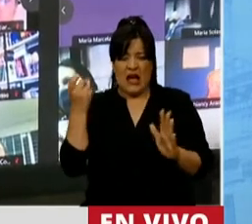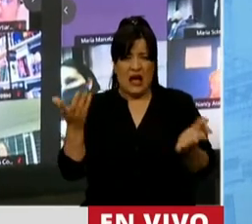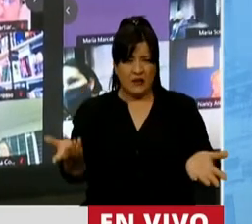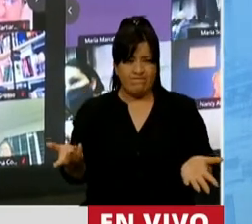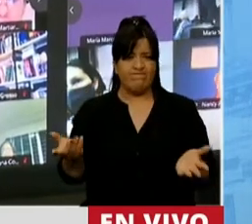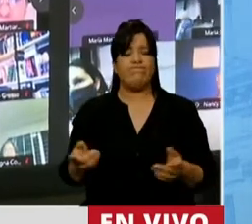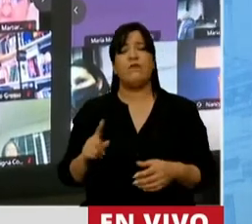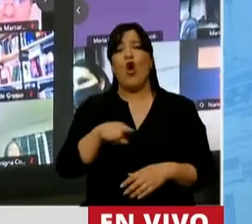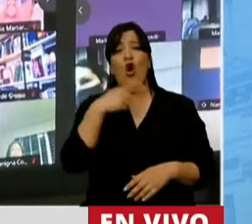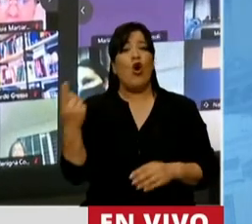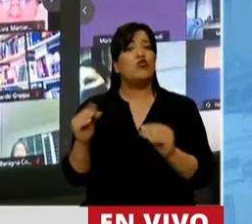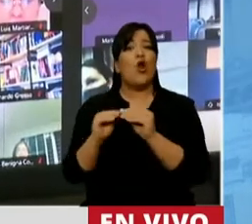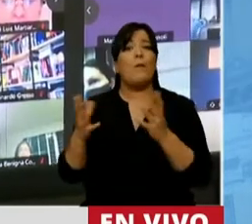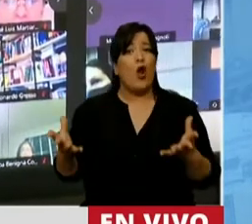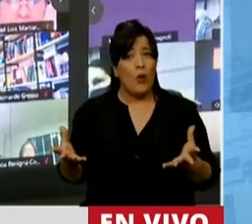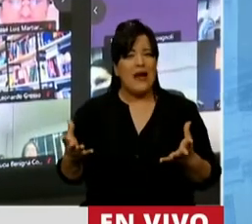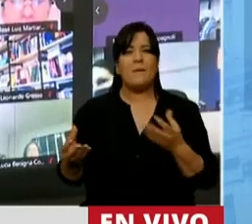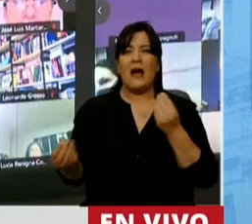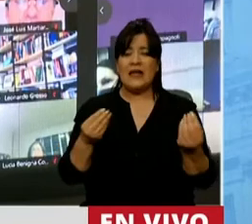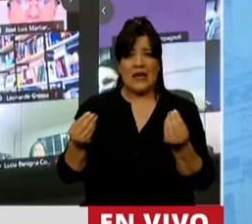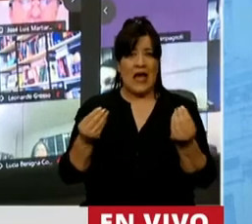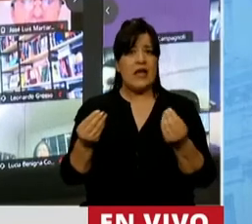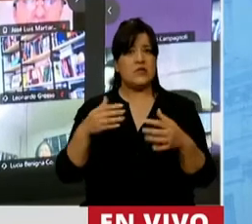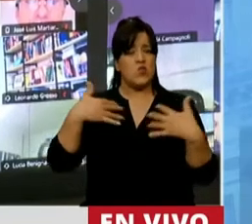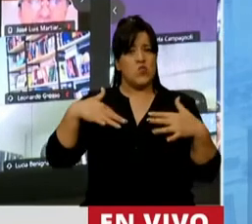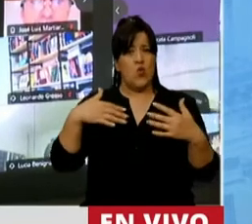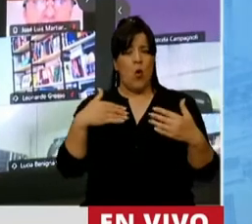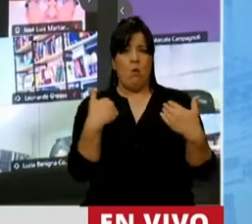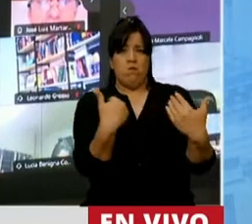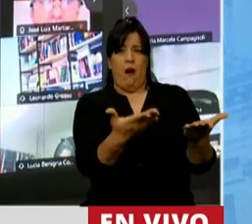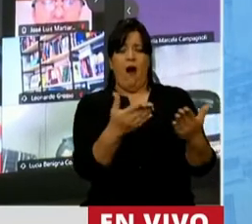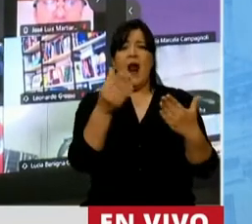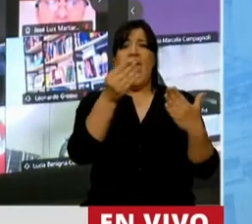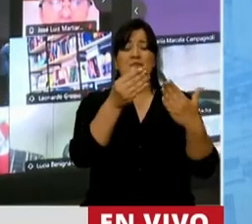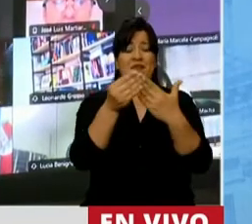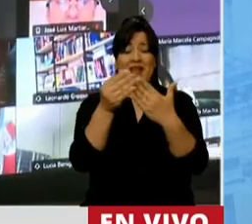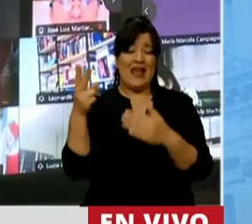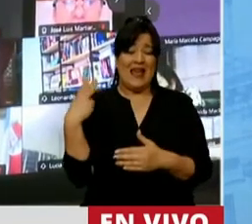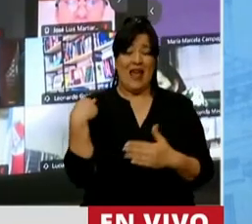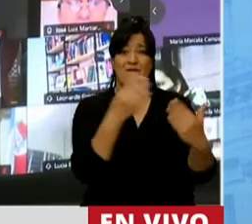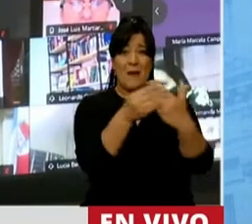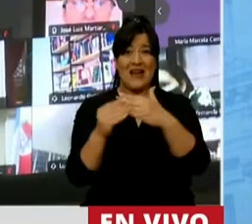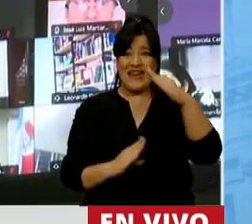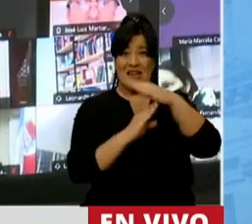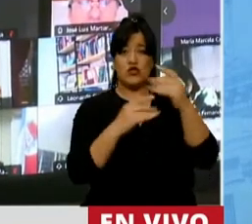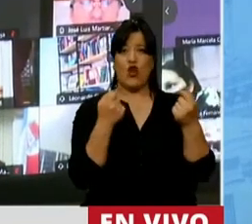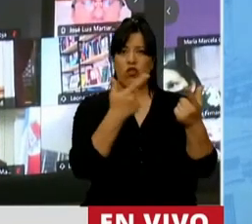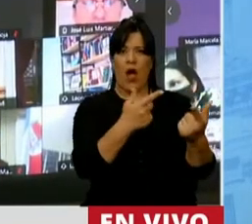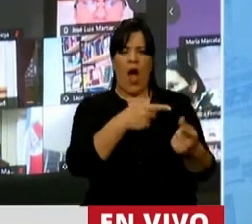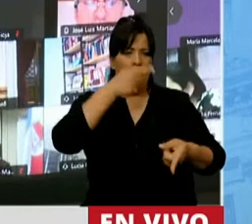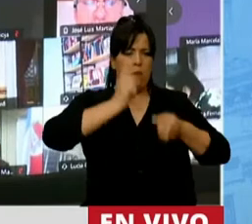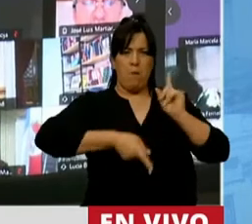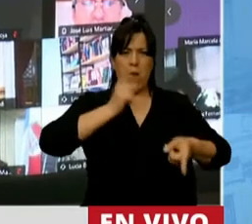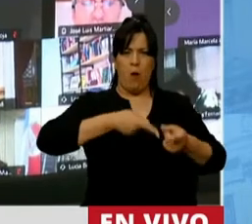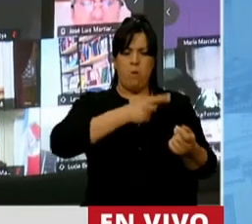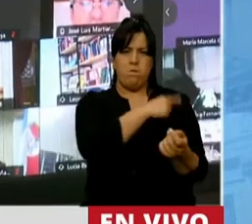Otro problema que tenemos es los superpoderes para el jefe de gabinete. Que no es nada más y nada menos que un